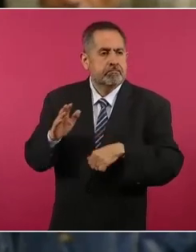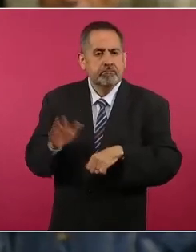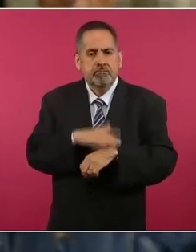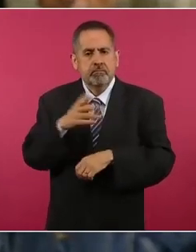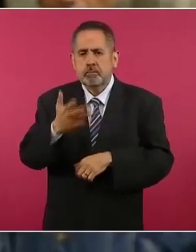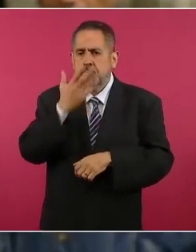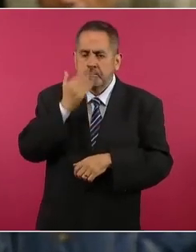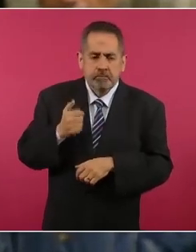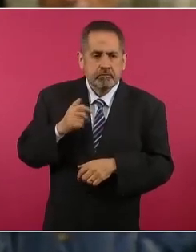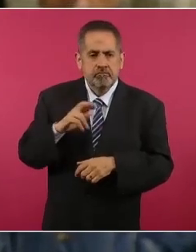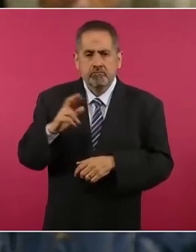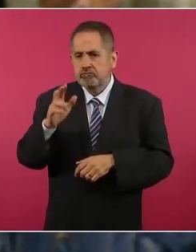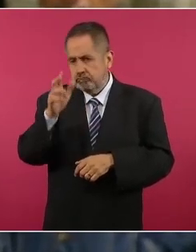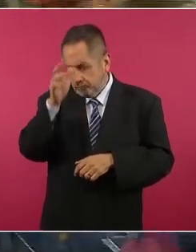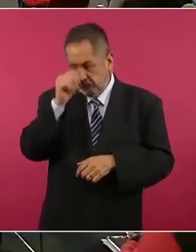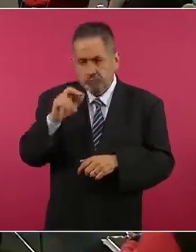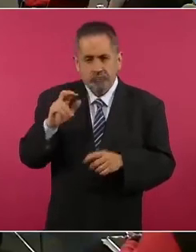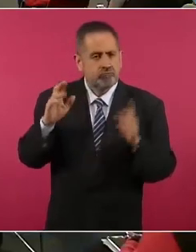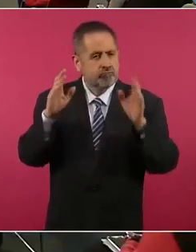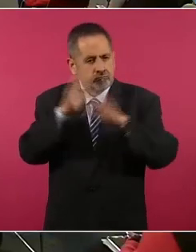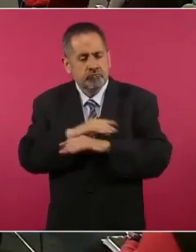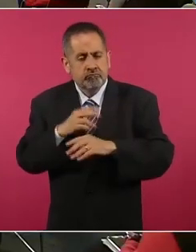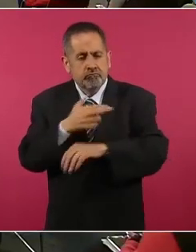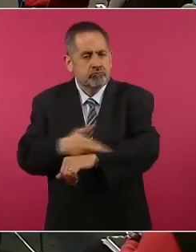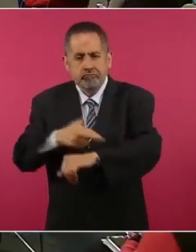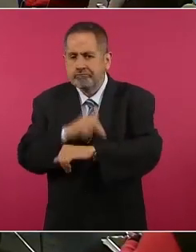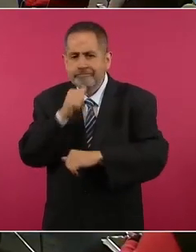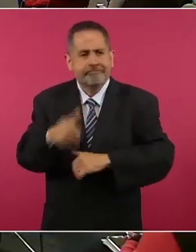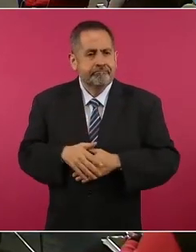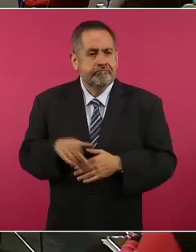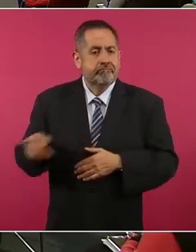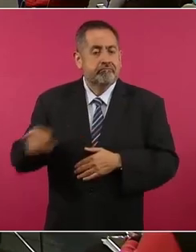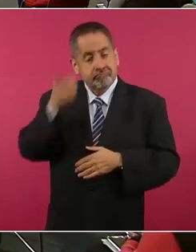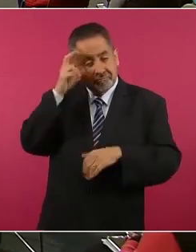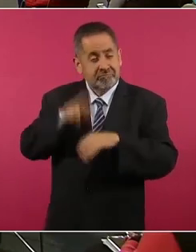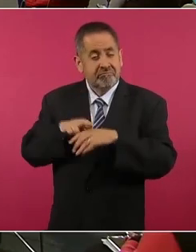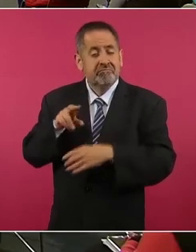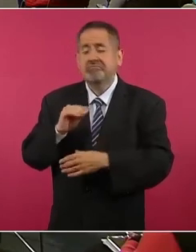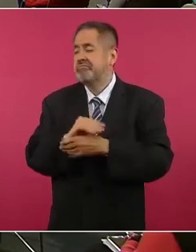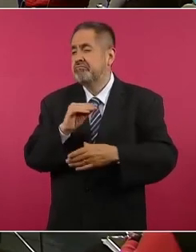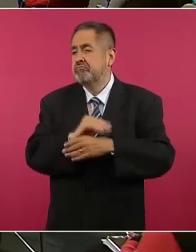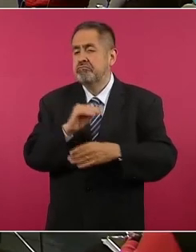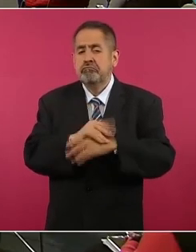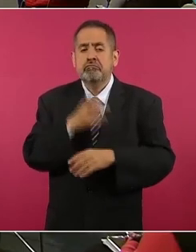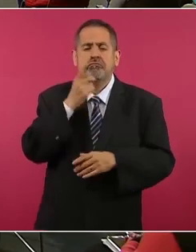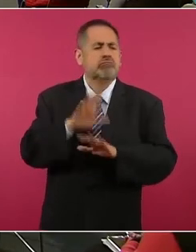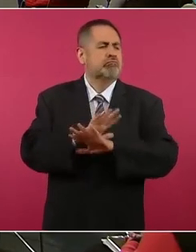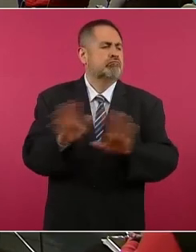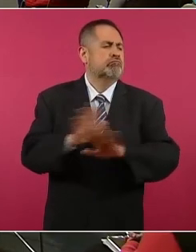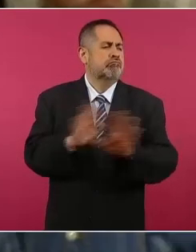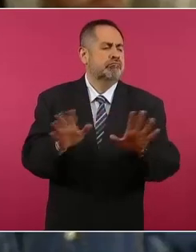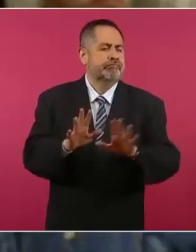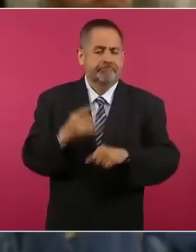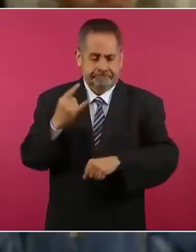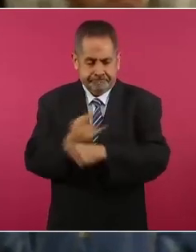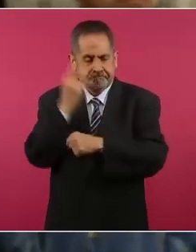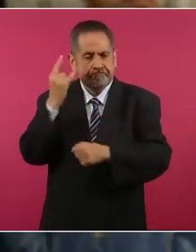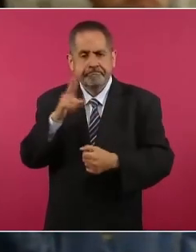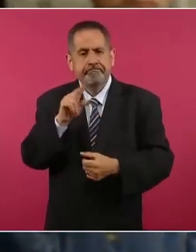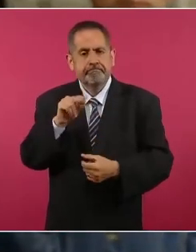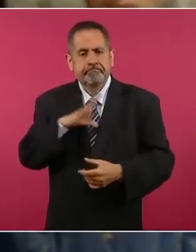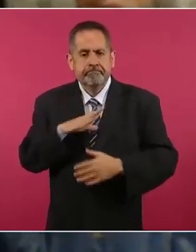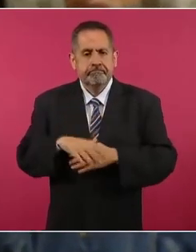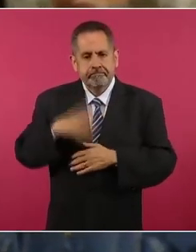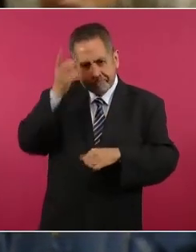llegado ningún arreglo, el director del Infonavit no ha hecho caso, él vino a decir que ya estaba resuelto y la verdad es que no es cierto. El